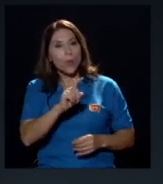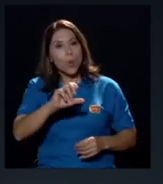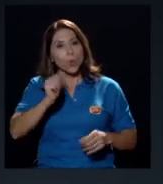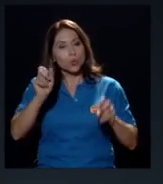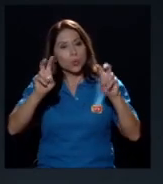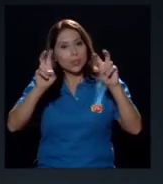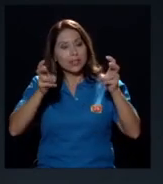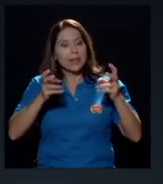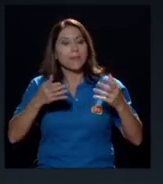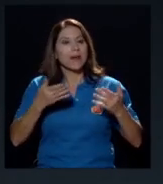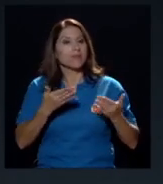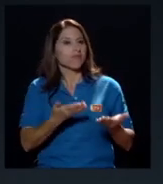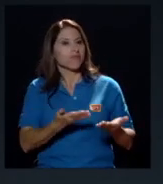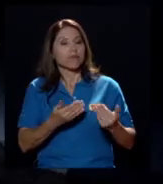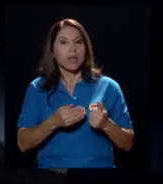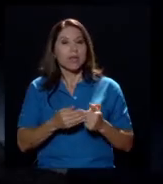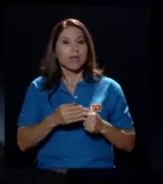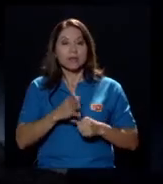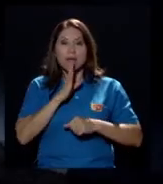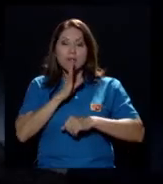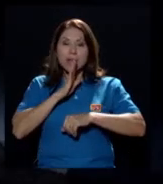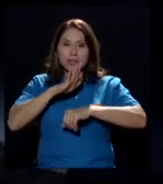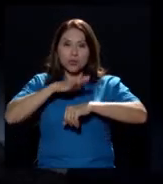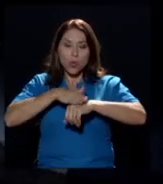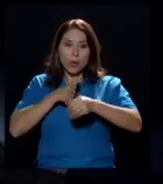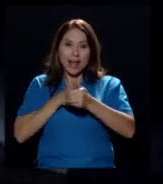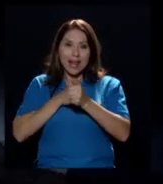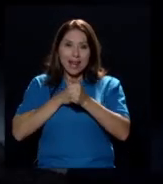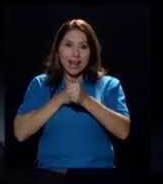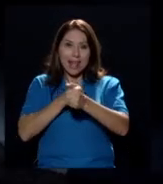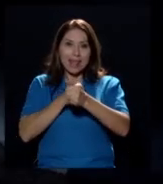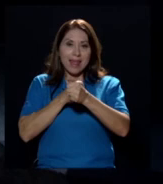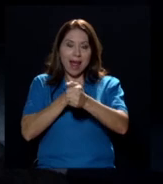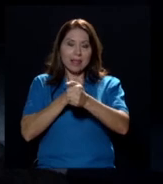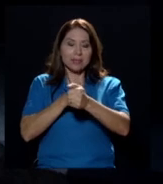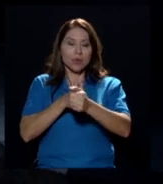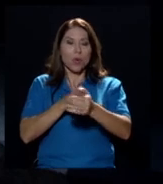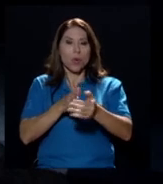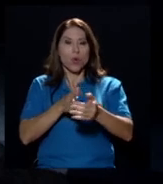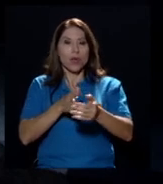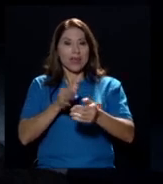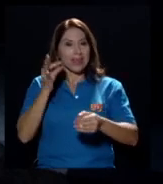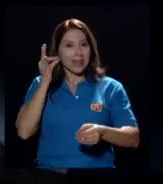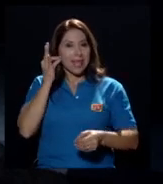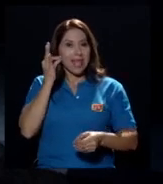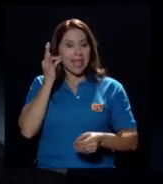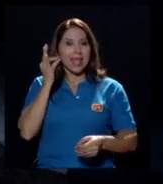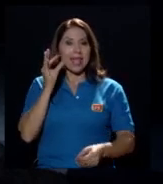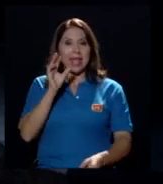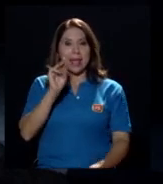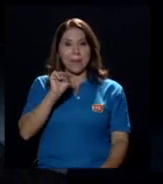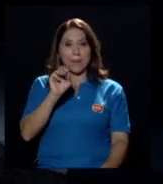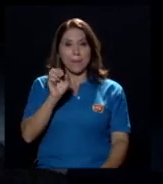que es un poco el liderazgo de la canciller Merkel